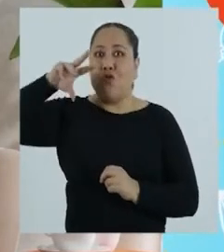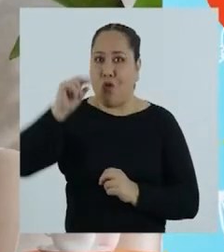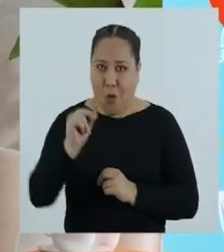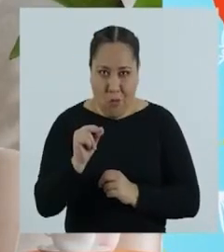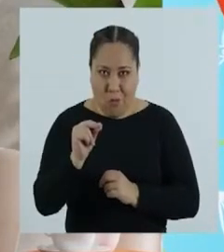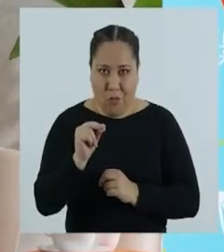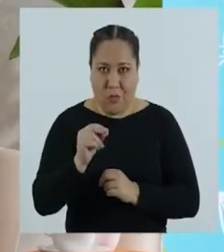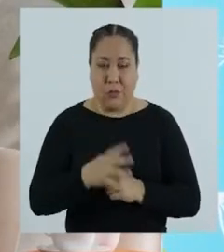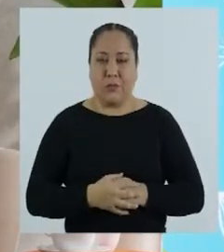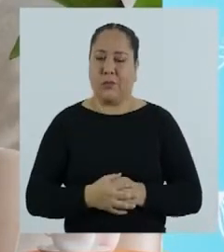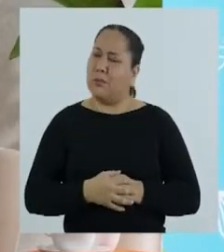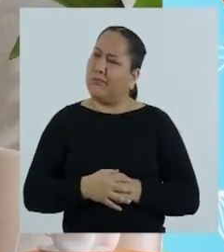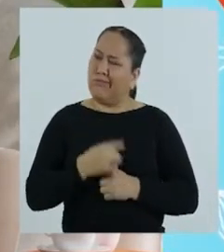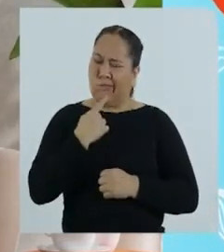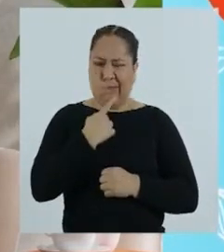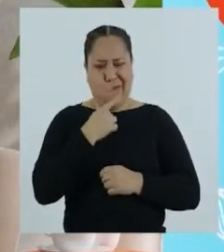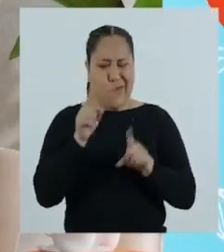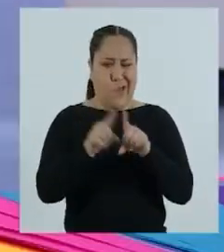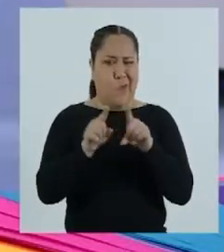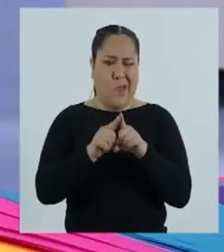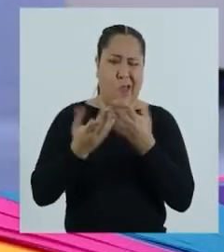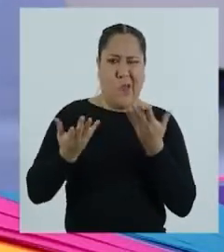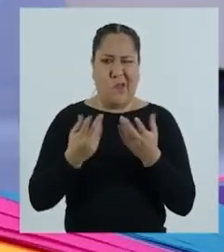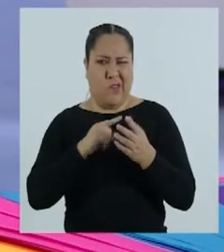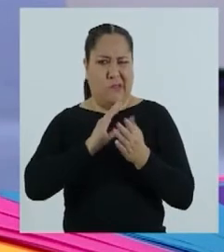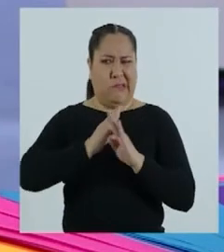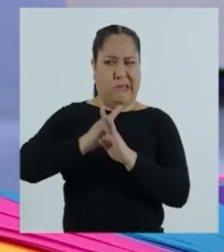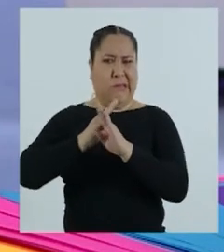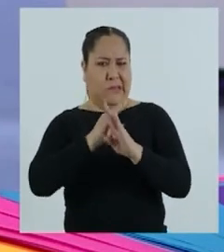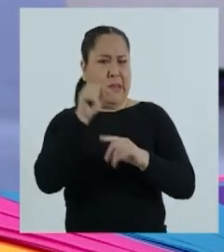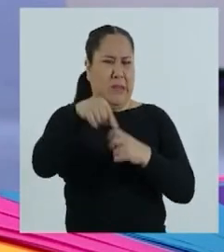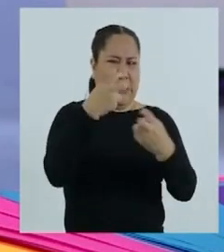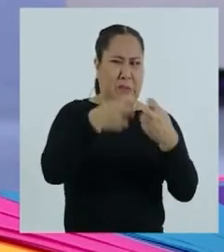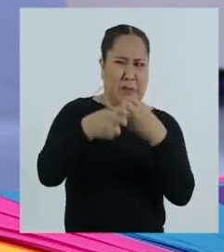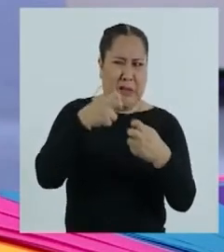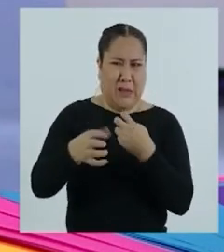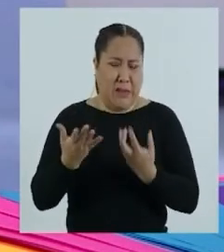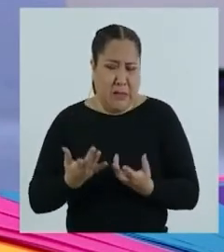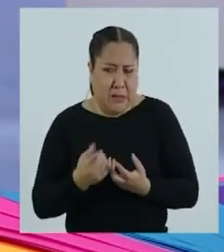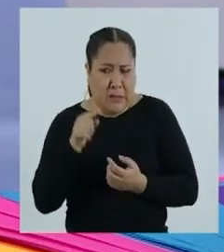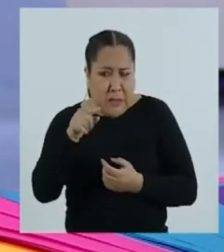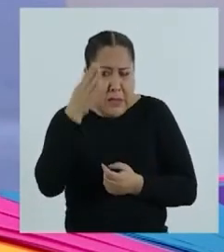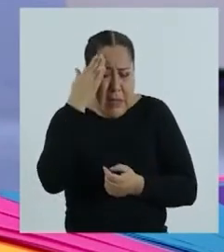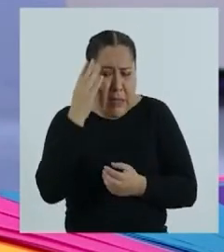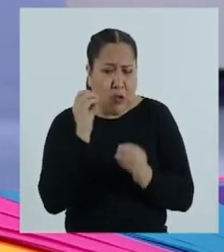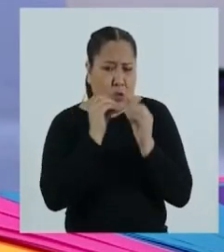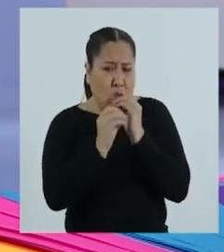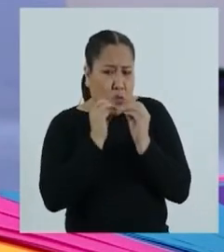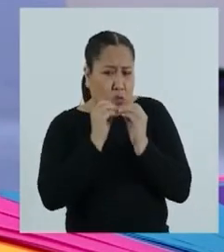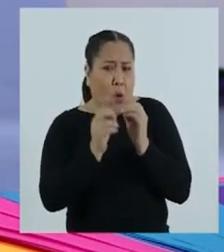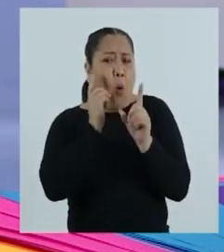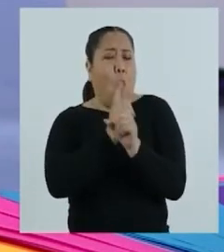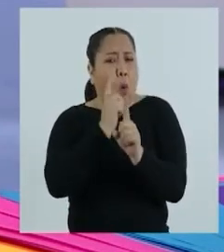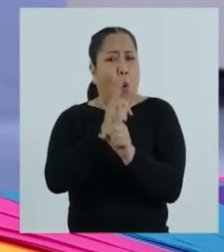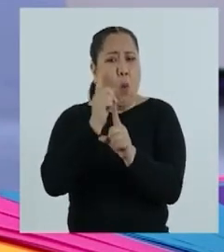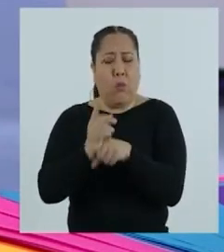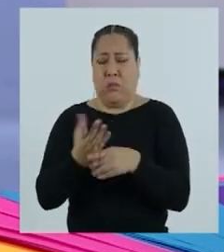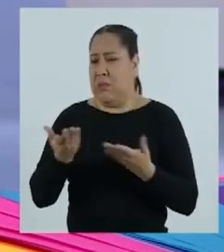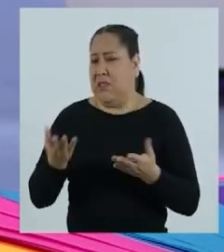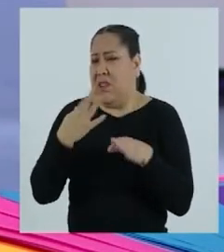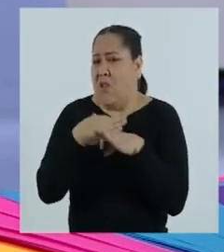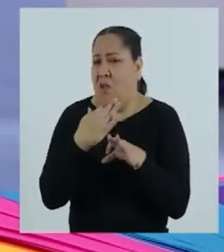saber decir no con firmeza. También creo que debemos evitar pequeñas situaciones conflictivas. Y si las hay, saber